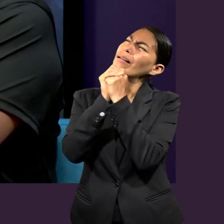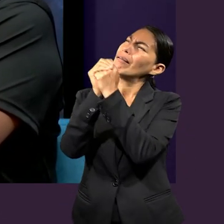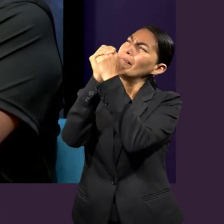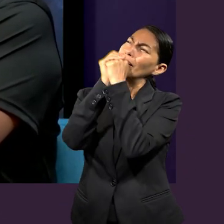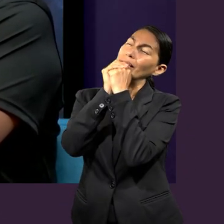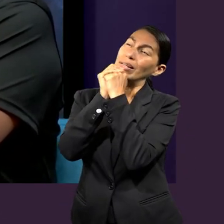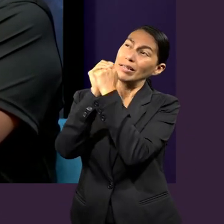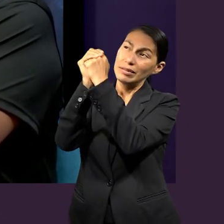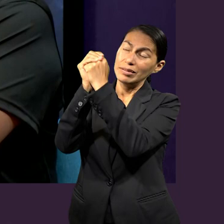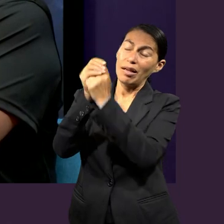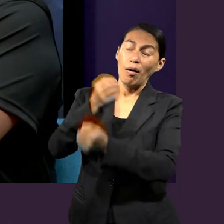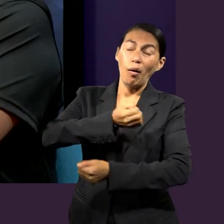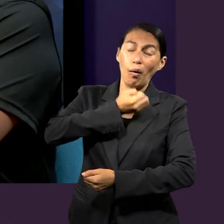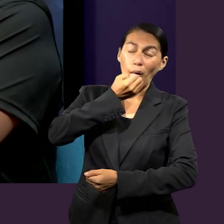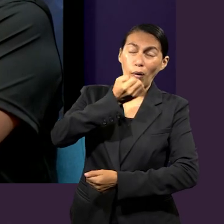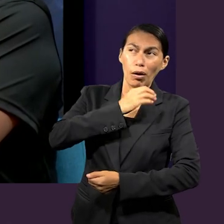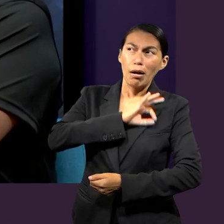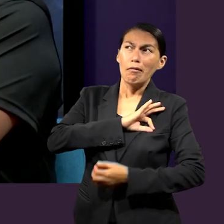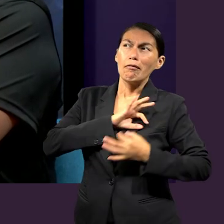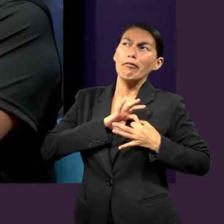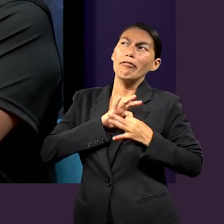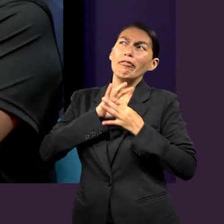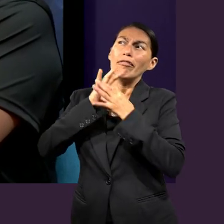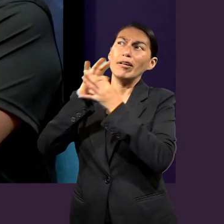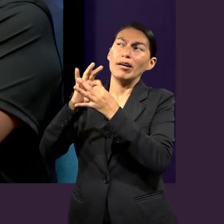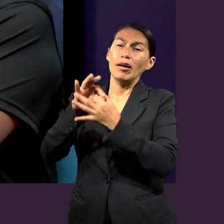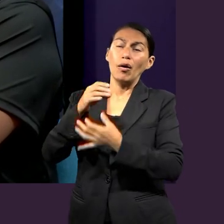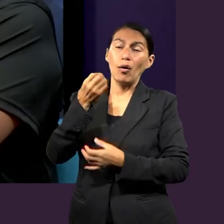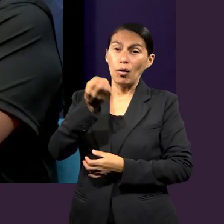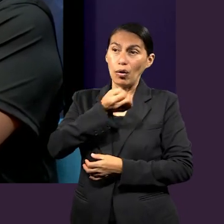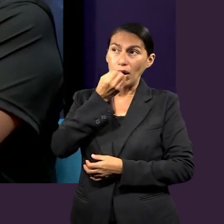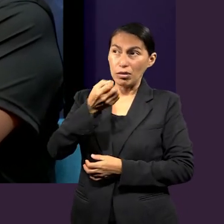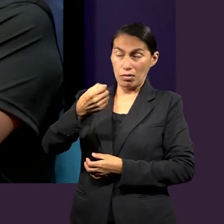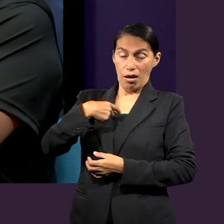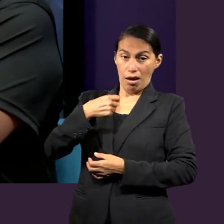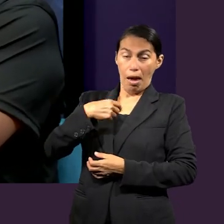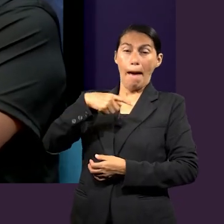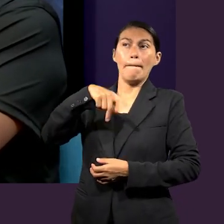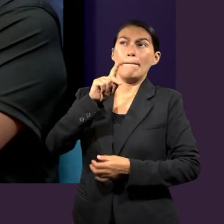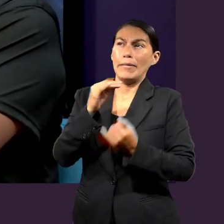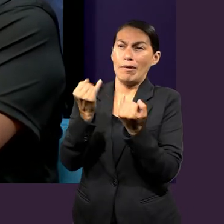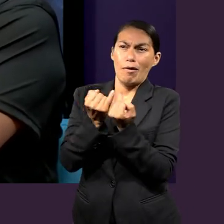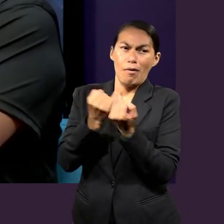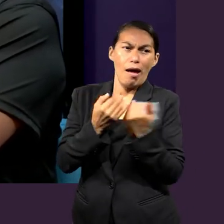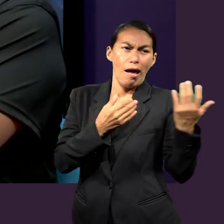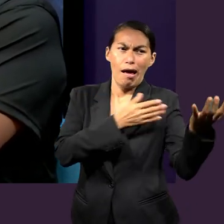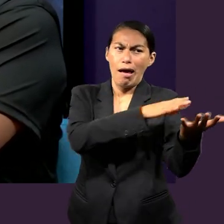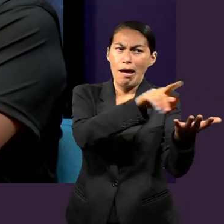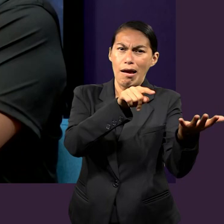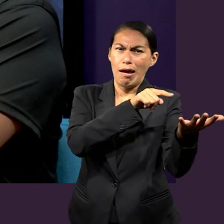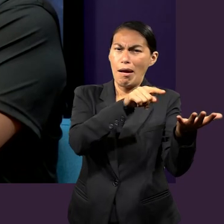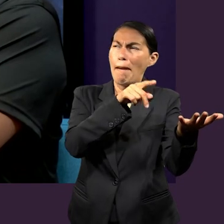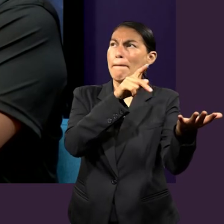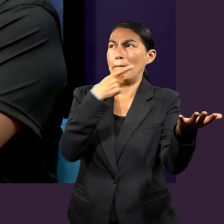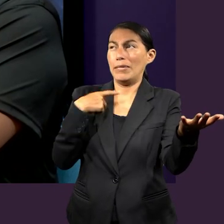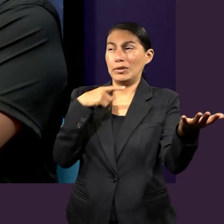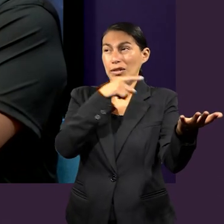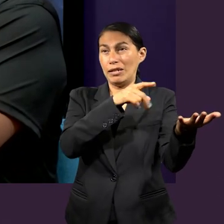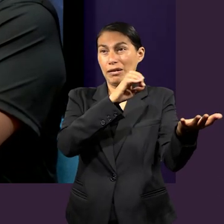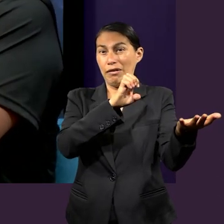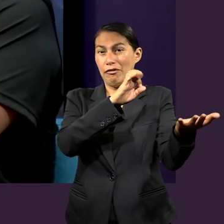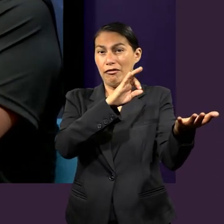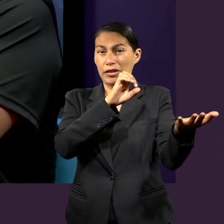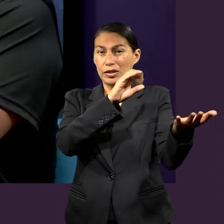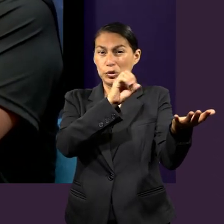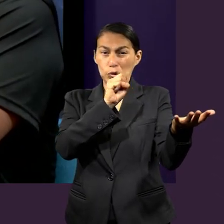tiene un espíritu de alabanza en las oraciones que él muestra, no solo para él, sino en respuesta o